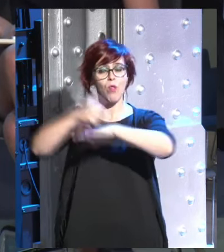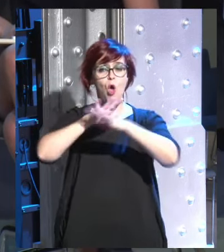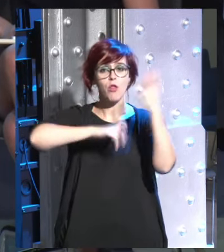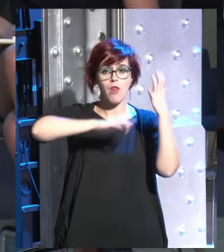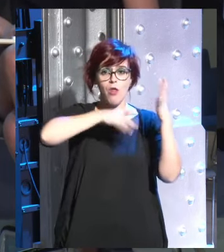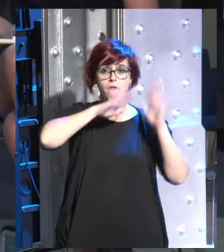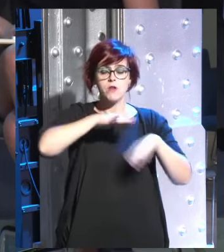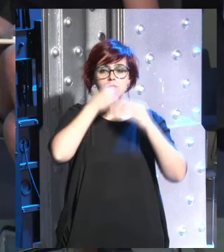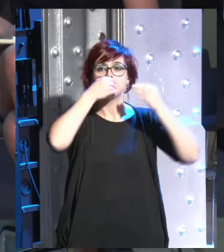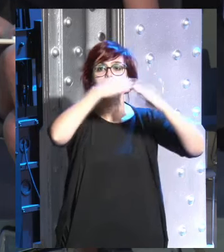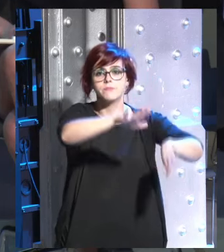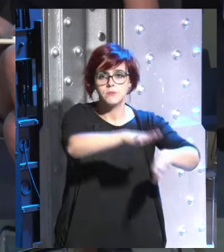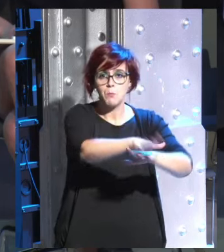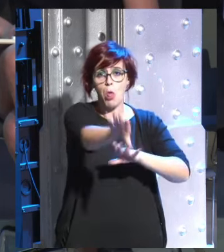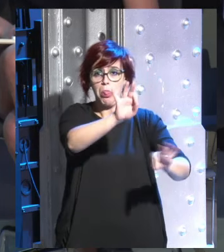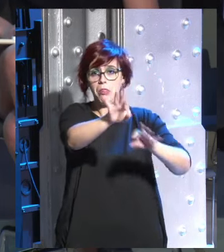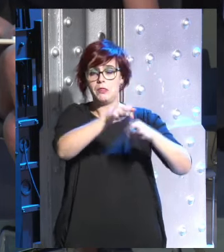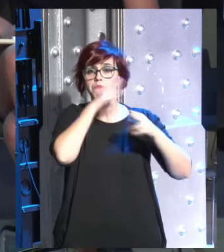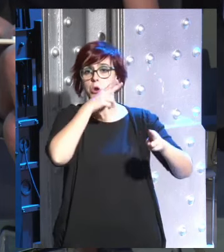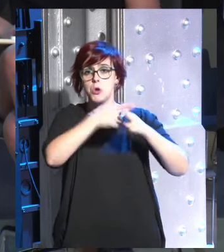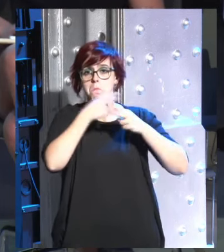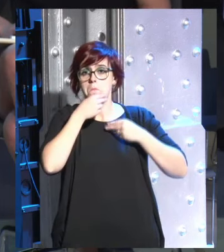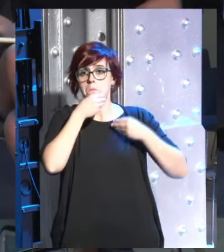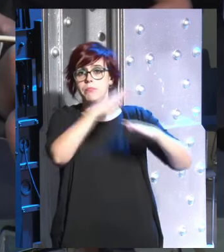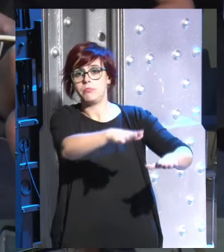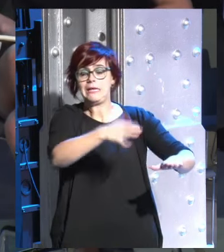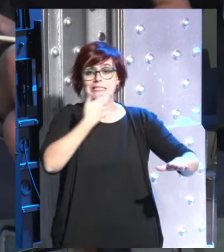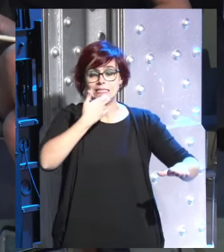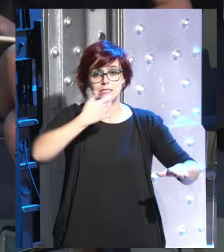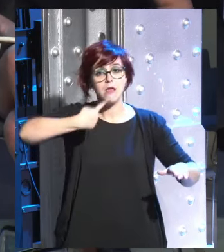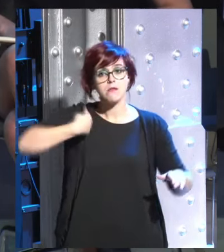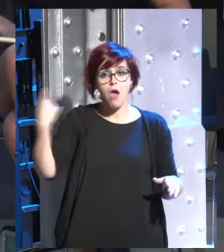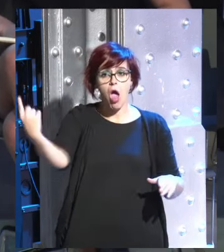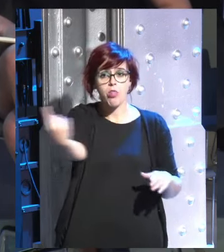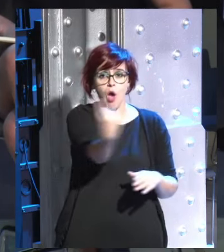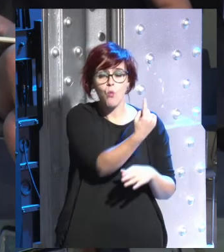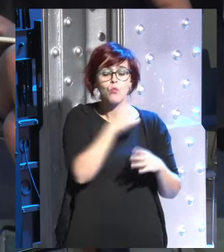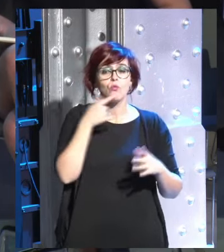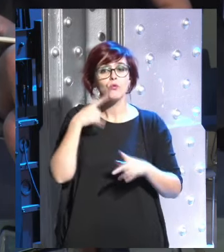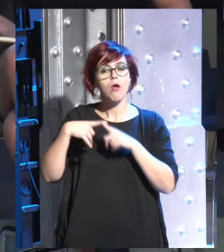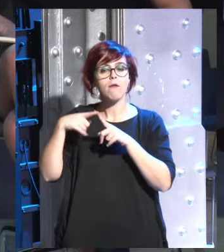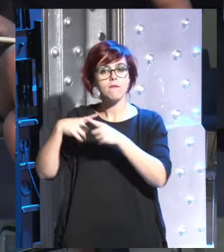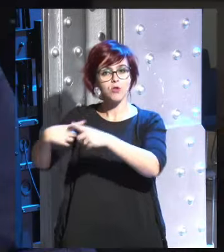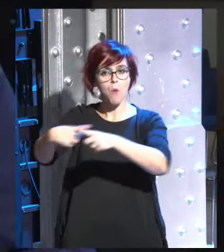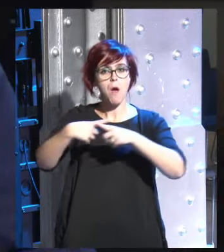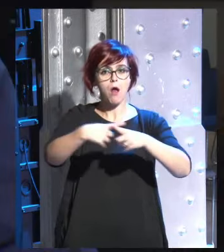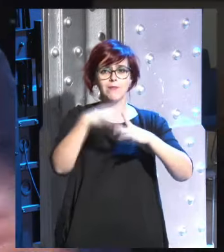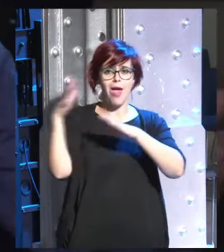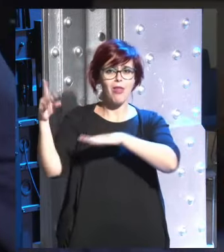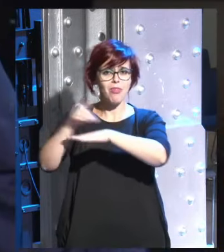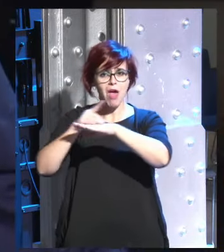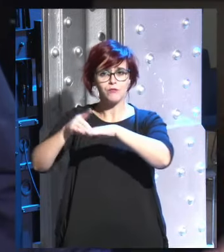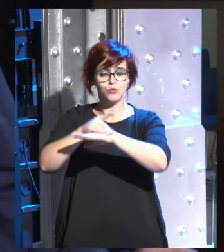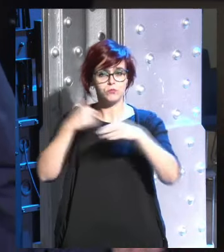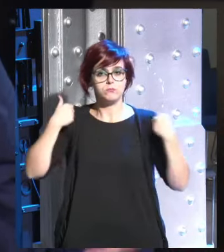que tome decisiones en nuestro nombre si cada uno de nosotros decide todos los días compartir más y más datos